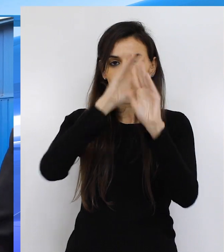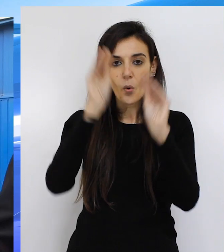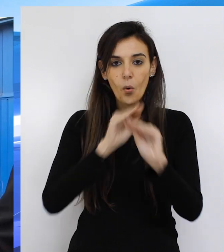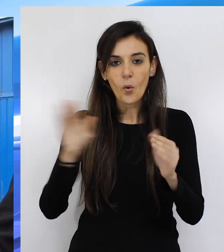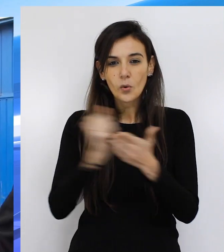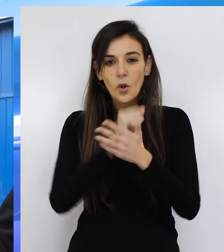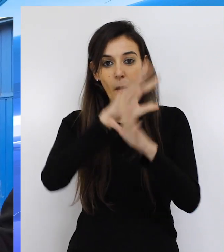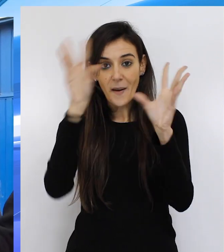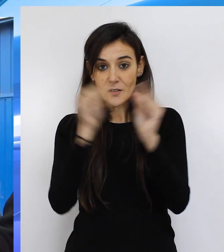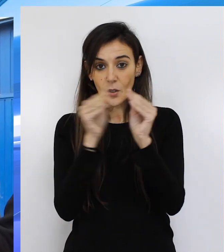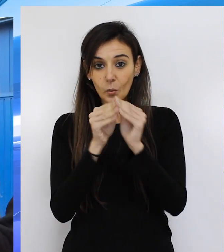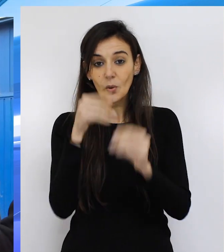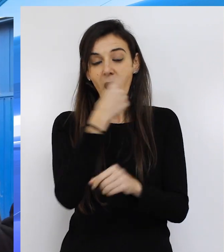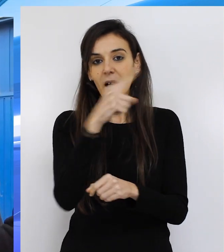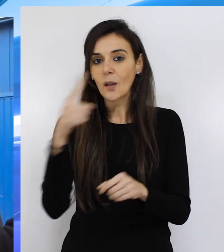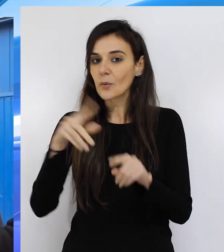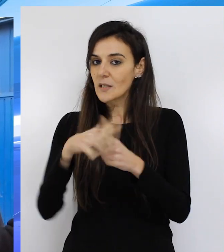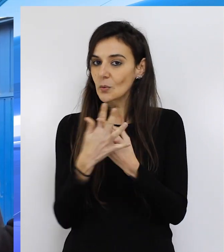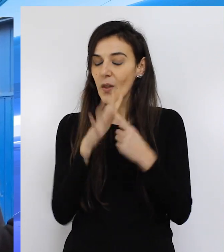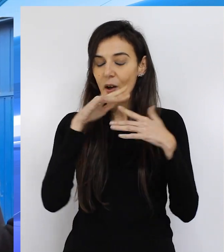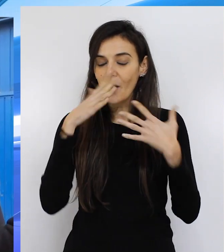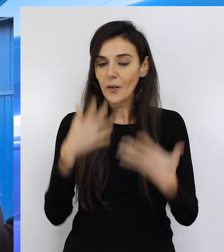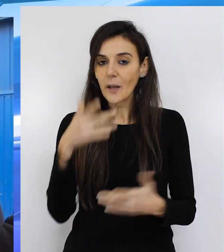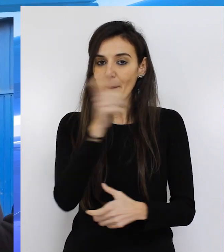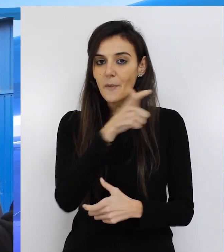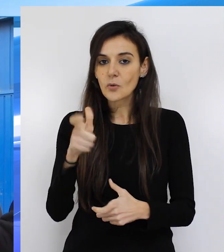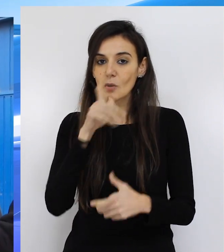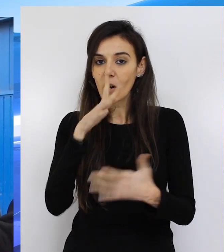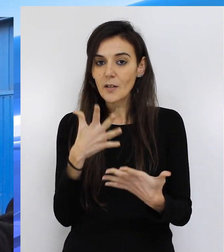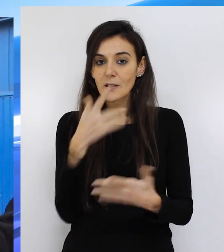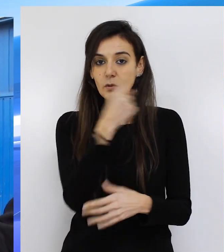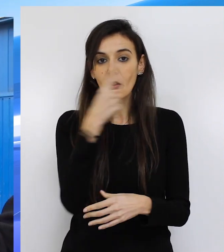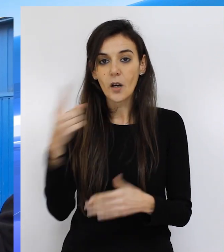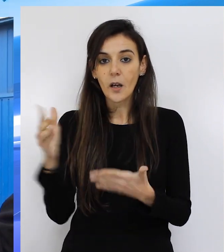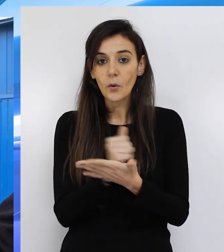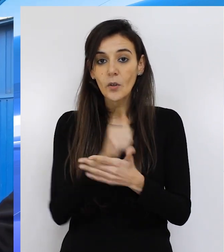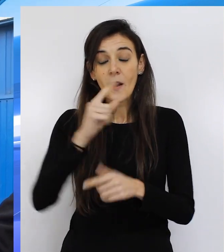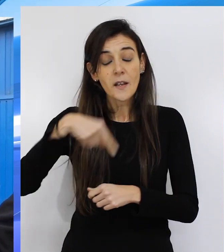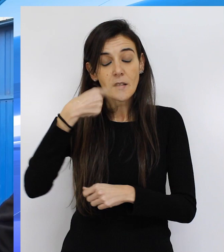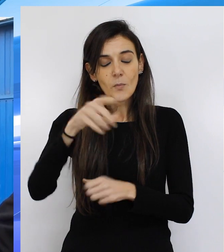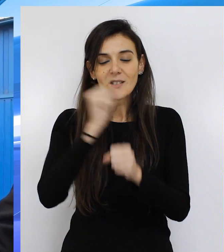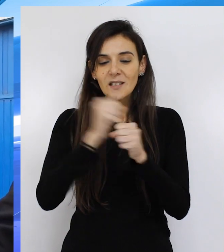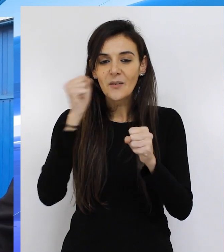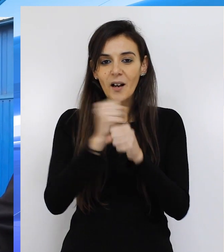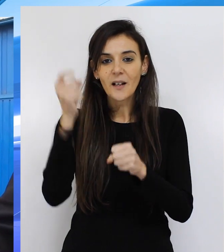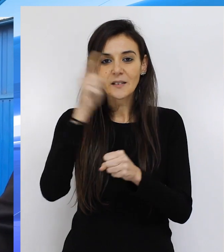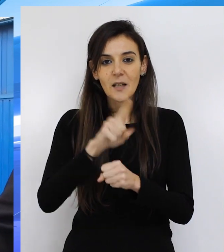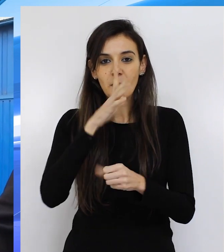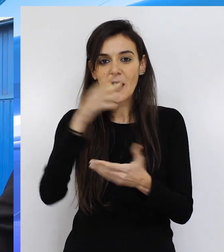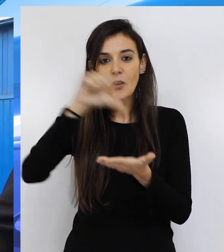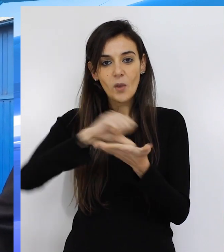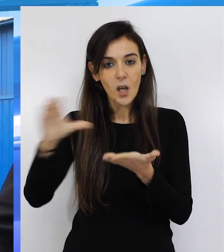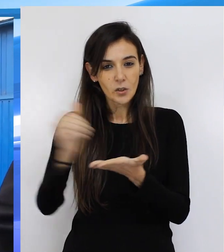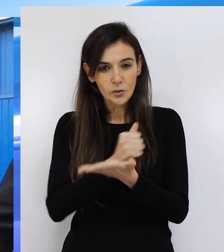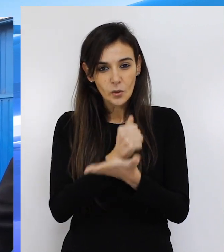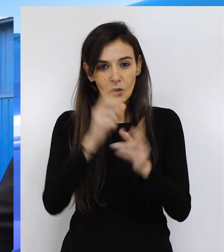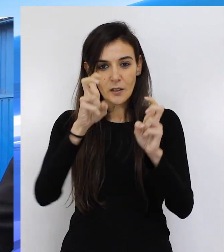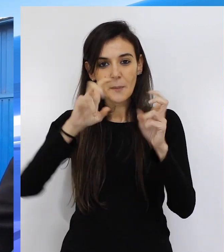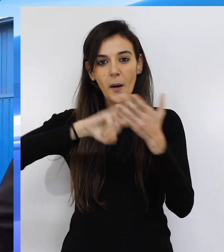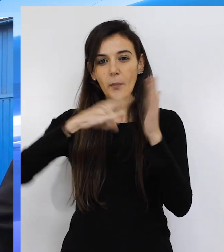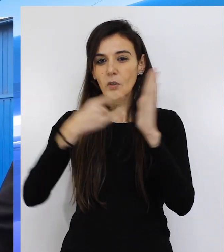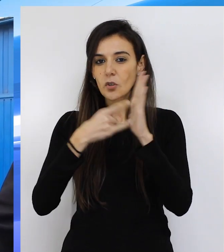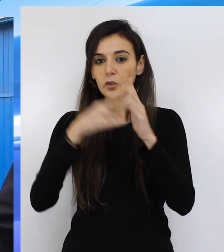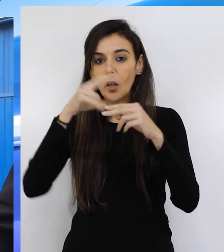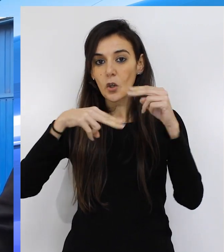más definitiva a cada una de las situaciones de las personas que se encuentran aquí, mientras se trabaja también por parte de la ciudad en el